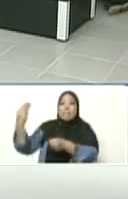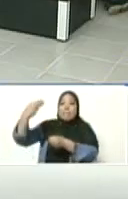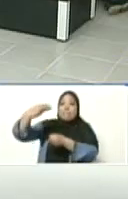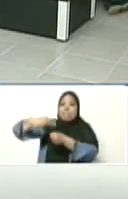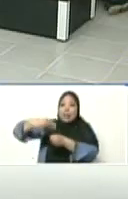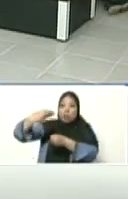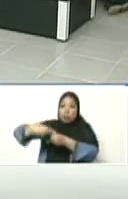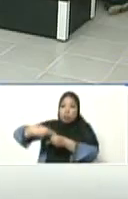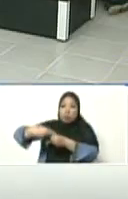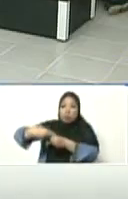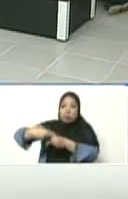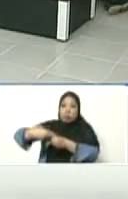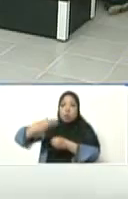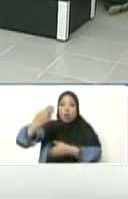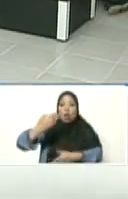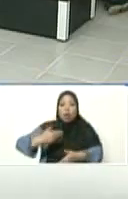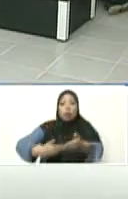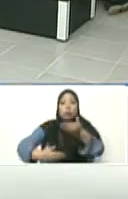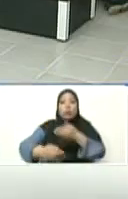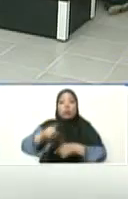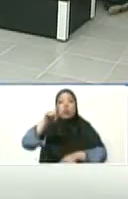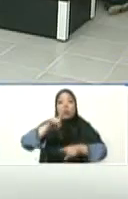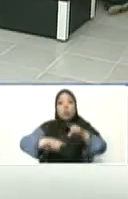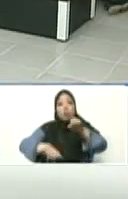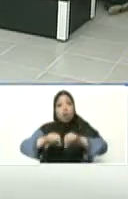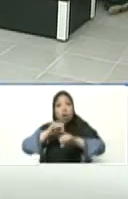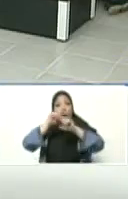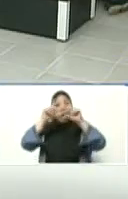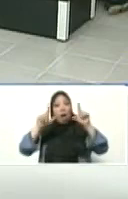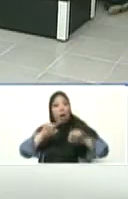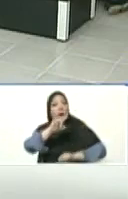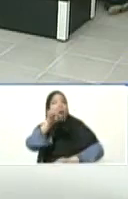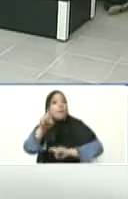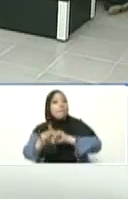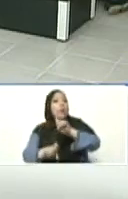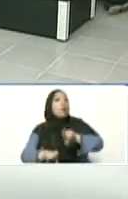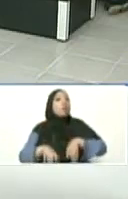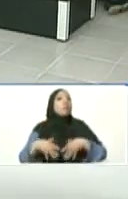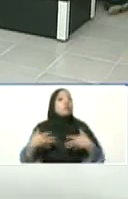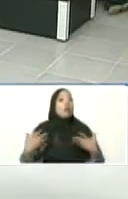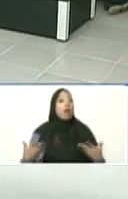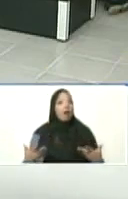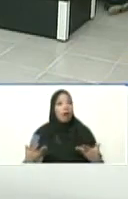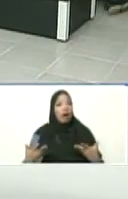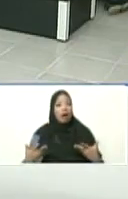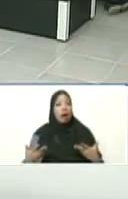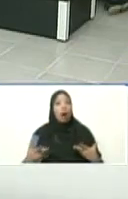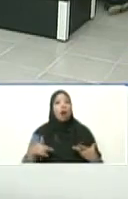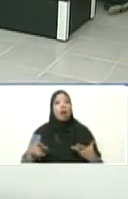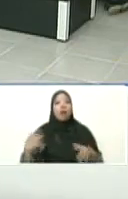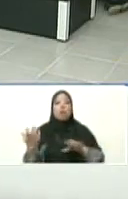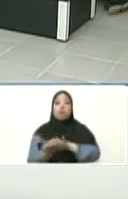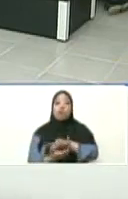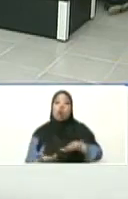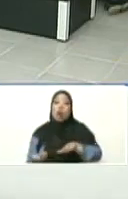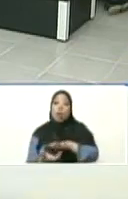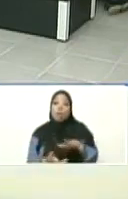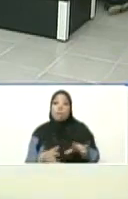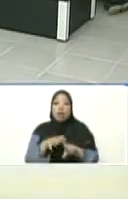Petro Inmobiliario. ¿Qué le parece? Cosas que fuimos creando en medio de la guerra económica.